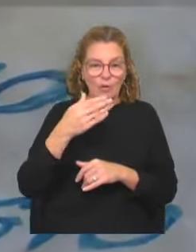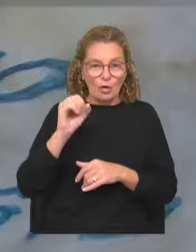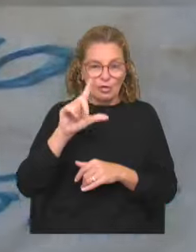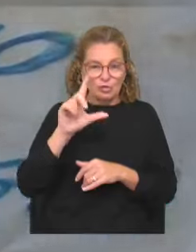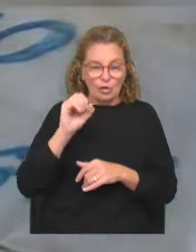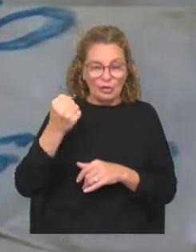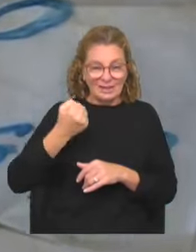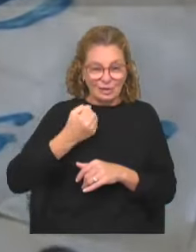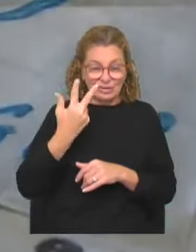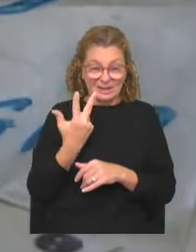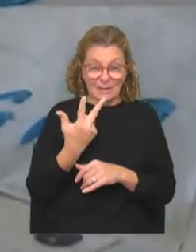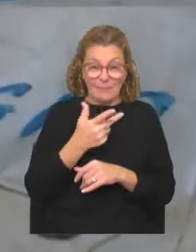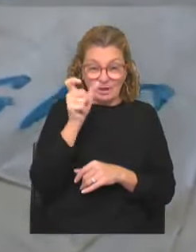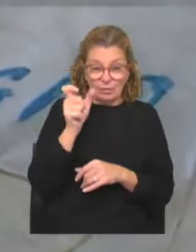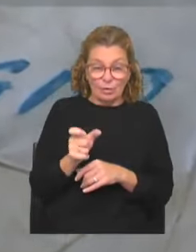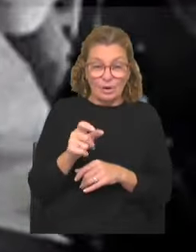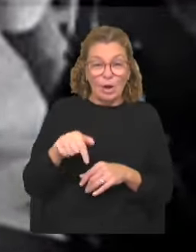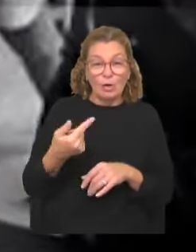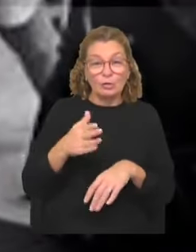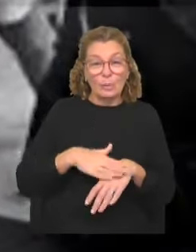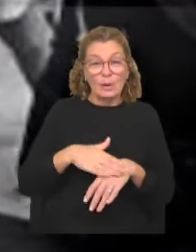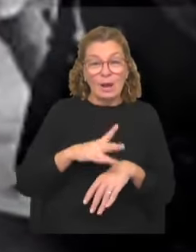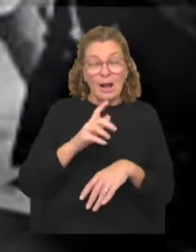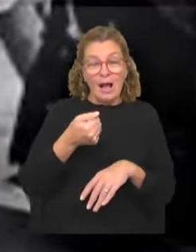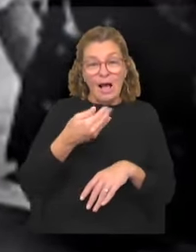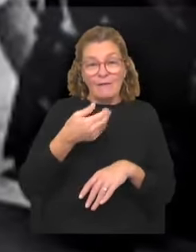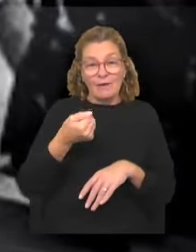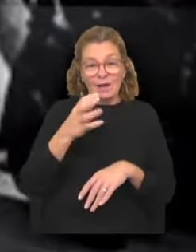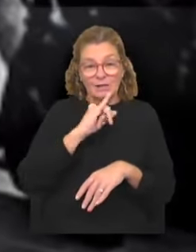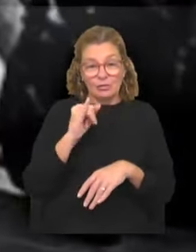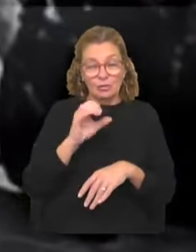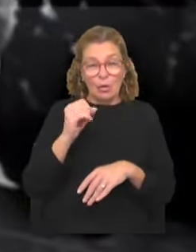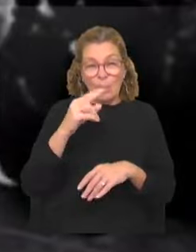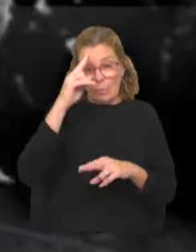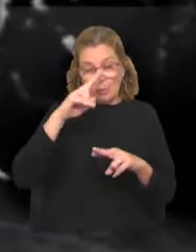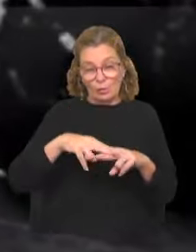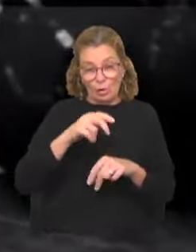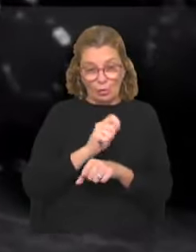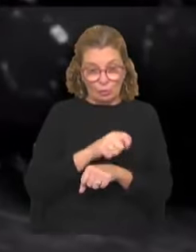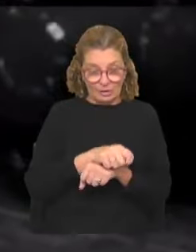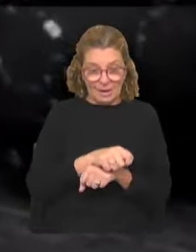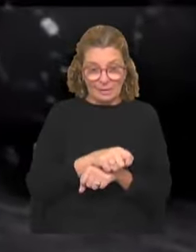El otro hombre a cargo del operativo fue el represor José Gavasso, que murió durante el proceso judicial.